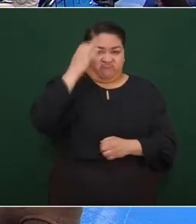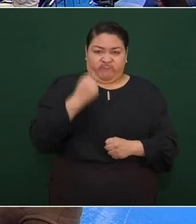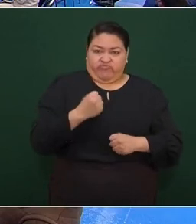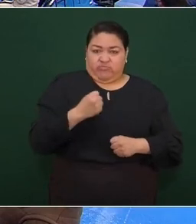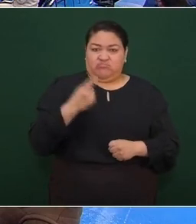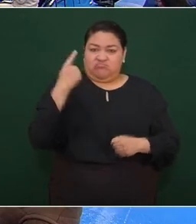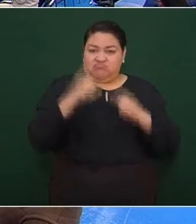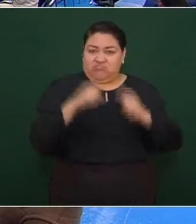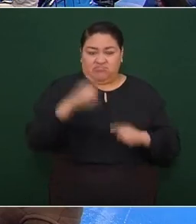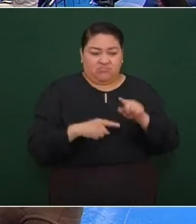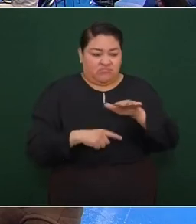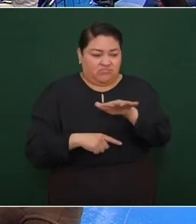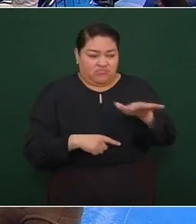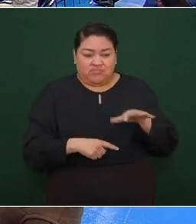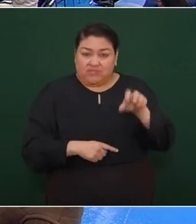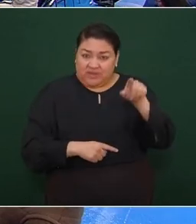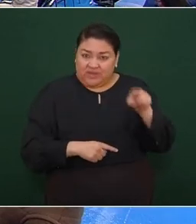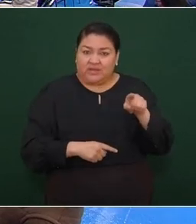pues